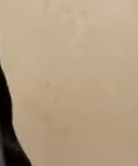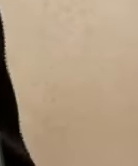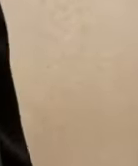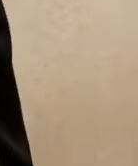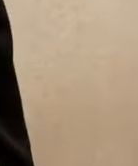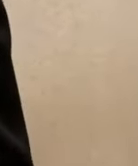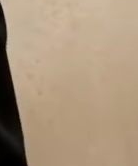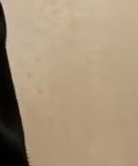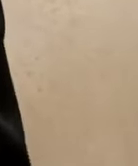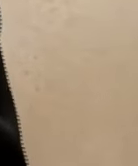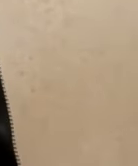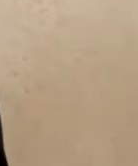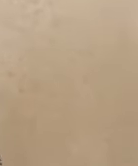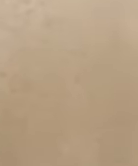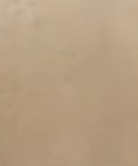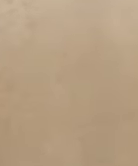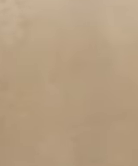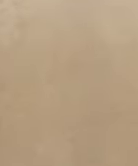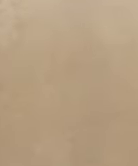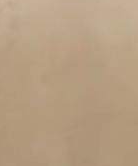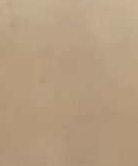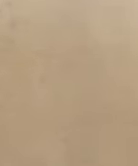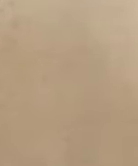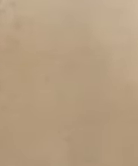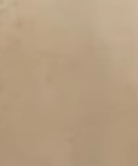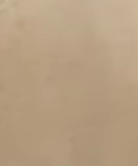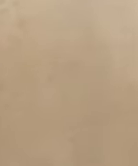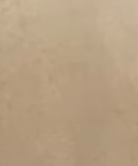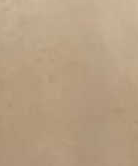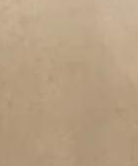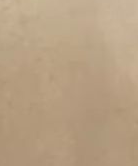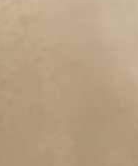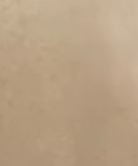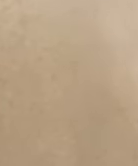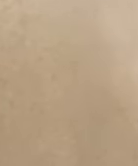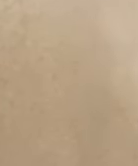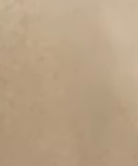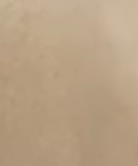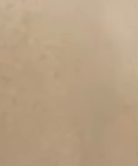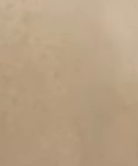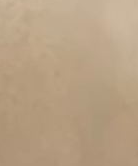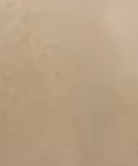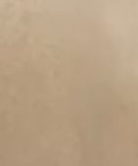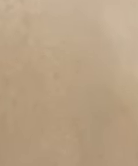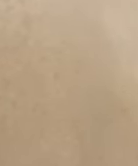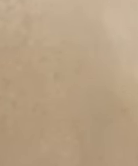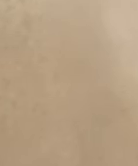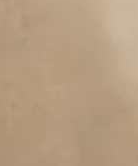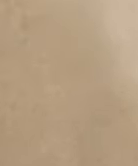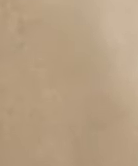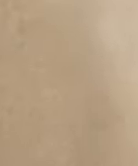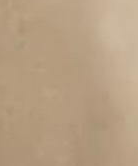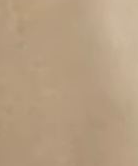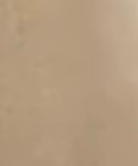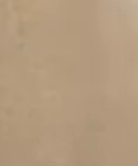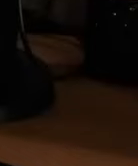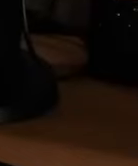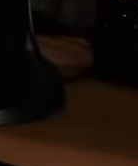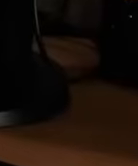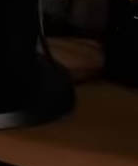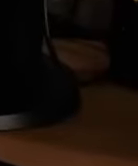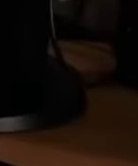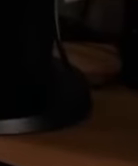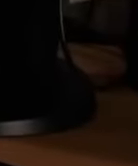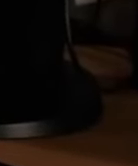irrupción de la inteligencia artificial e incluso se puede aprender a emplear nuevas herramientas al servicio del quehacer artístico.